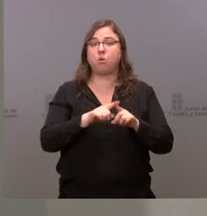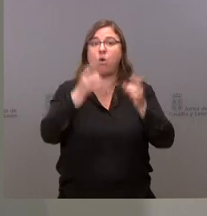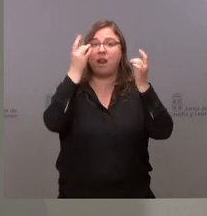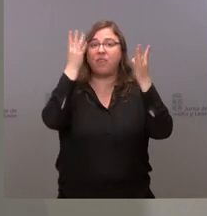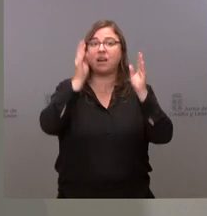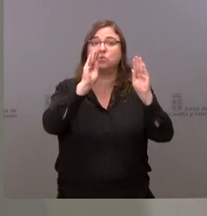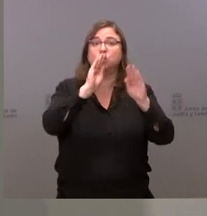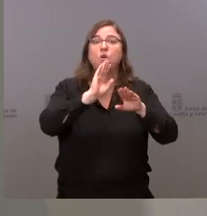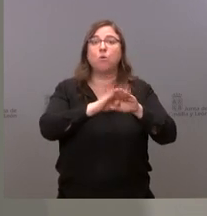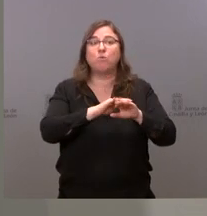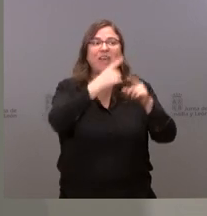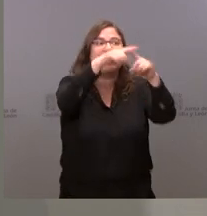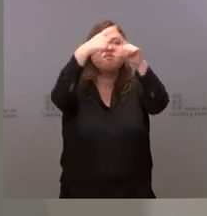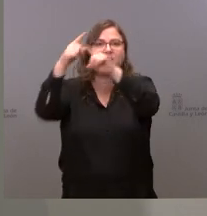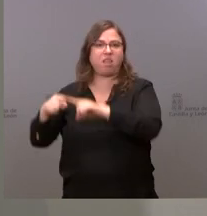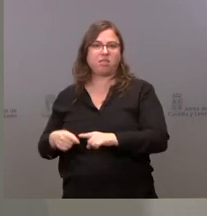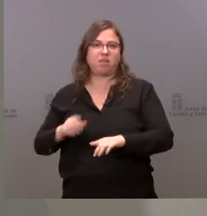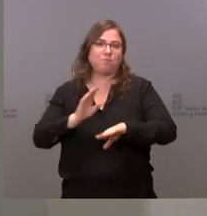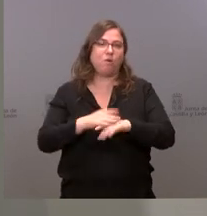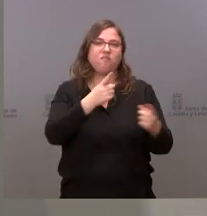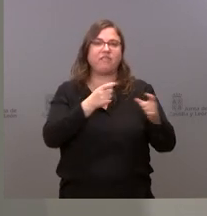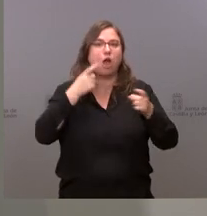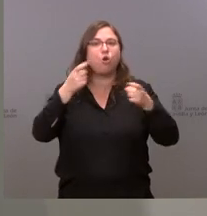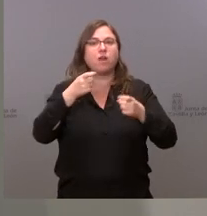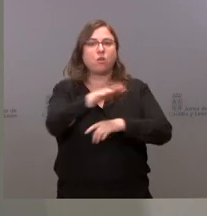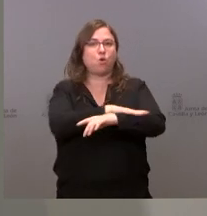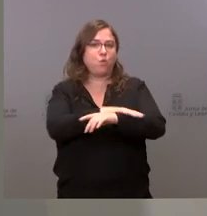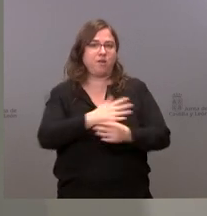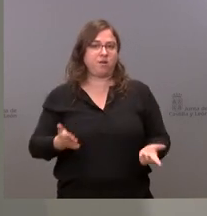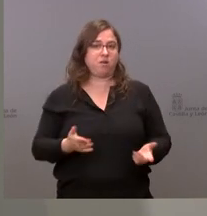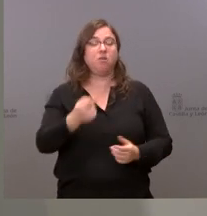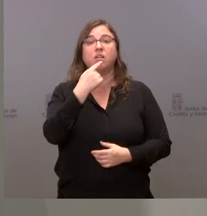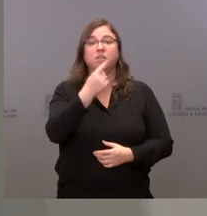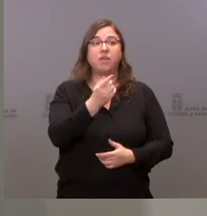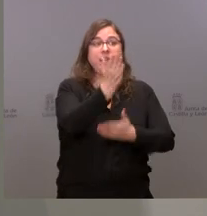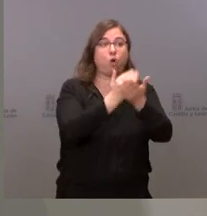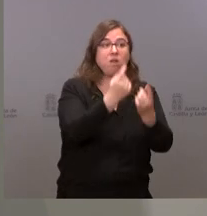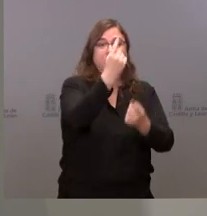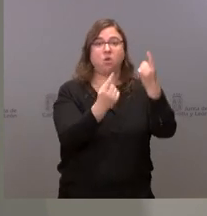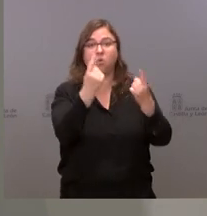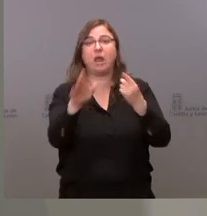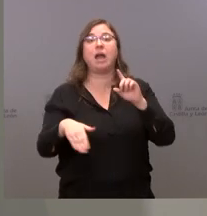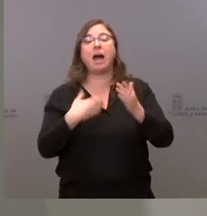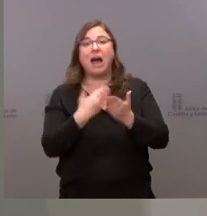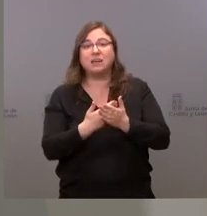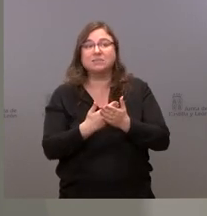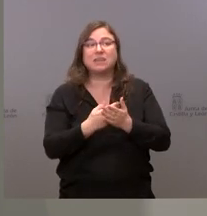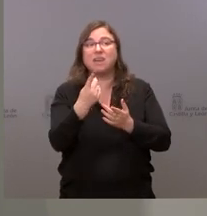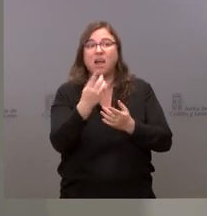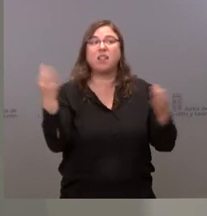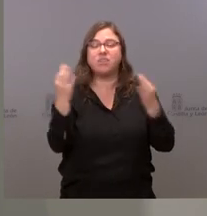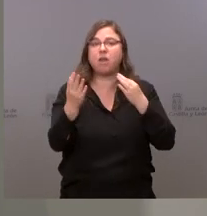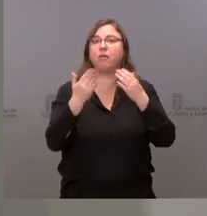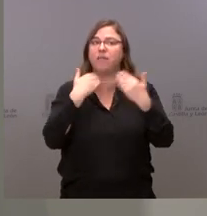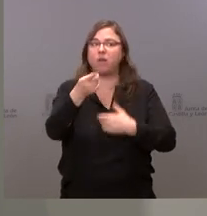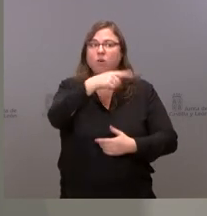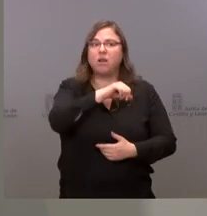puedan ser a su vez diferentes entre sí. Y cuando usted pone de manifiesto que hay comunidades autónomas que incluso tienen que dialogar y poner